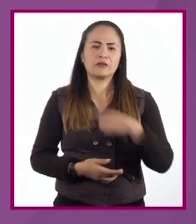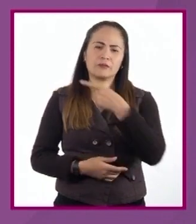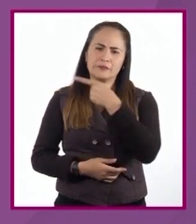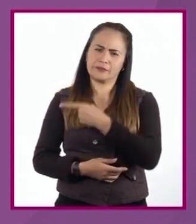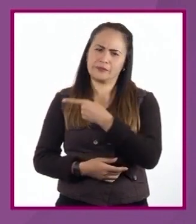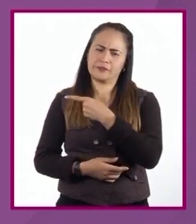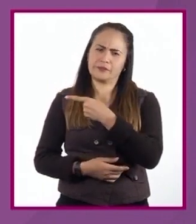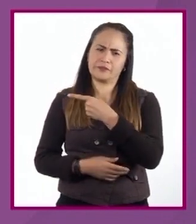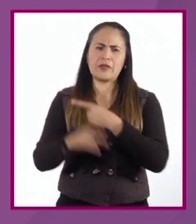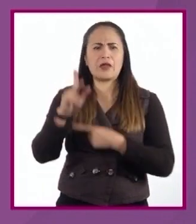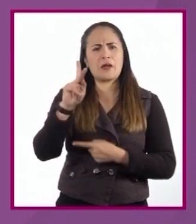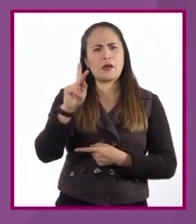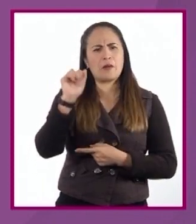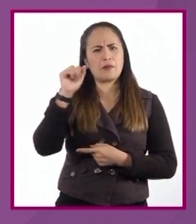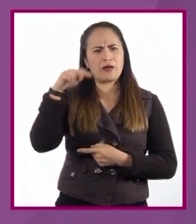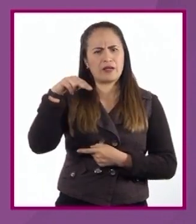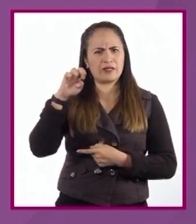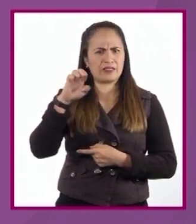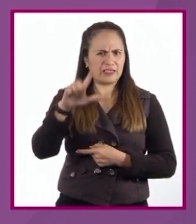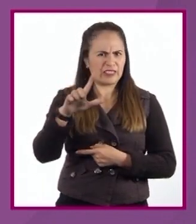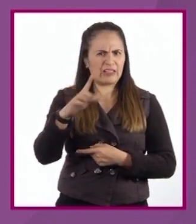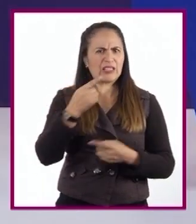qué es un panel de discusión?